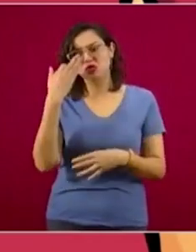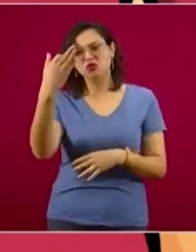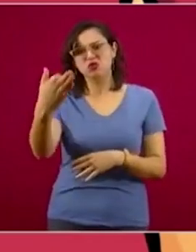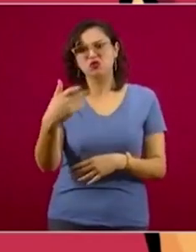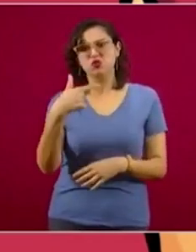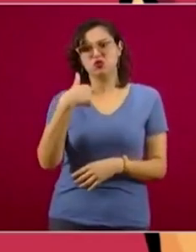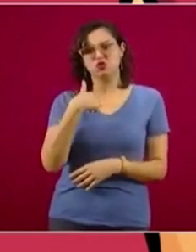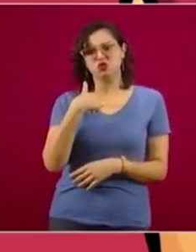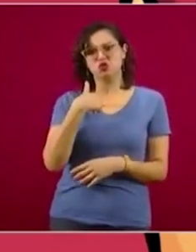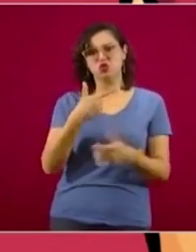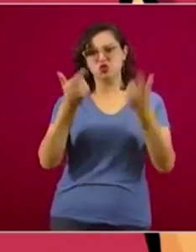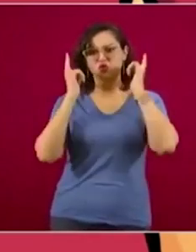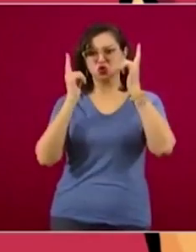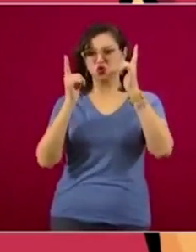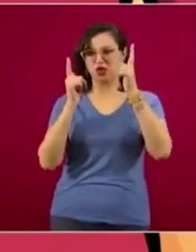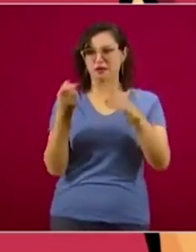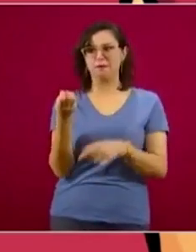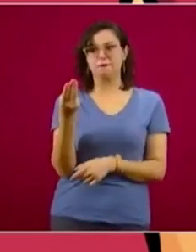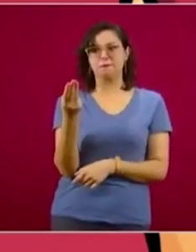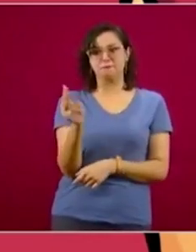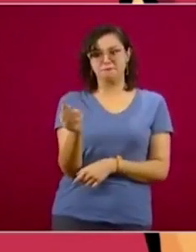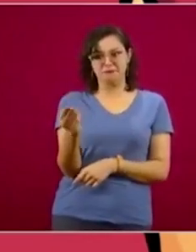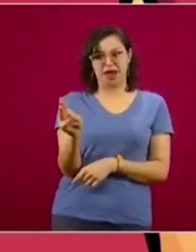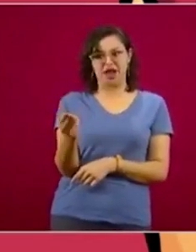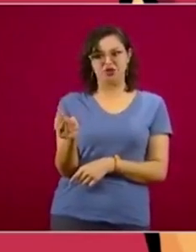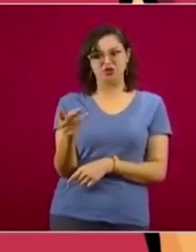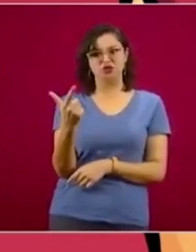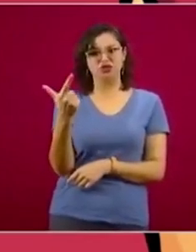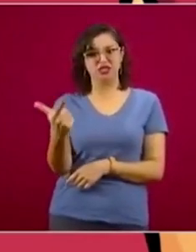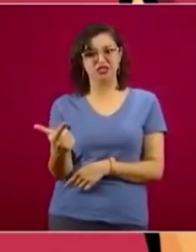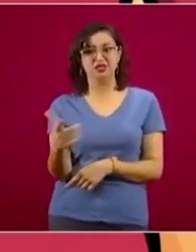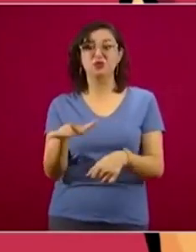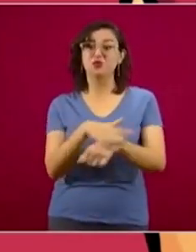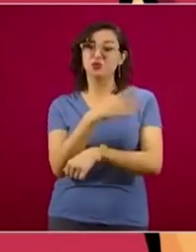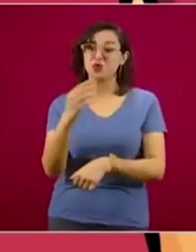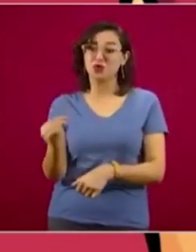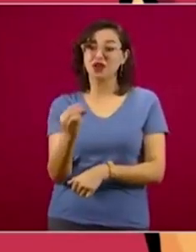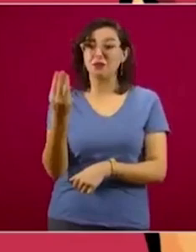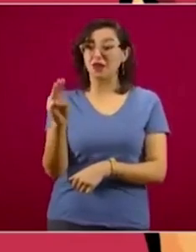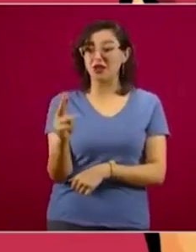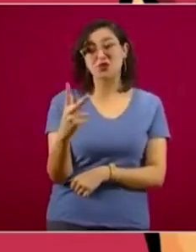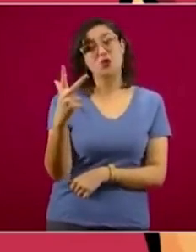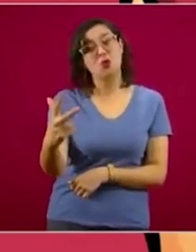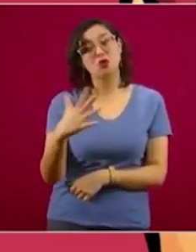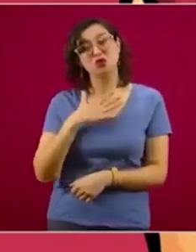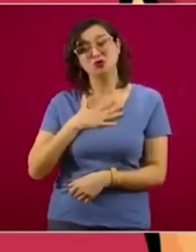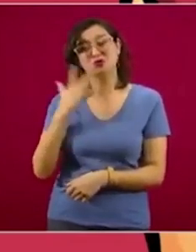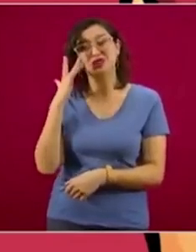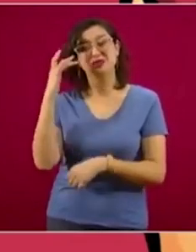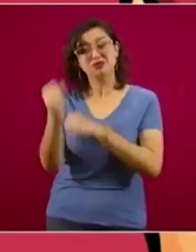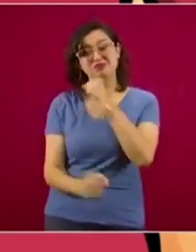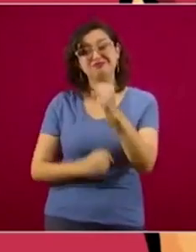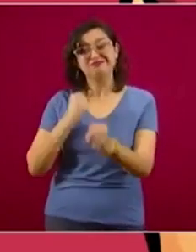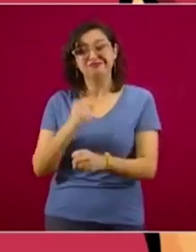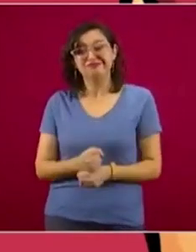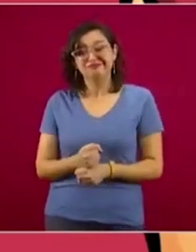en mayo 8, en mayo 7, es que en mayo 8 es mi cumpleaños. Entonces,